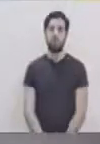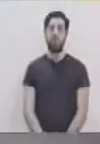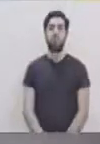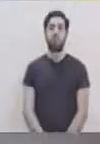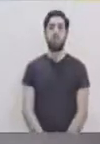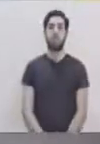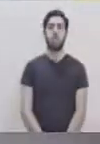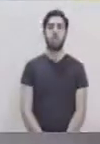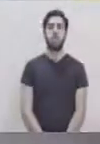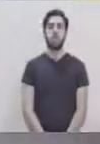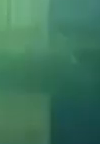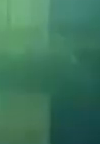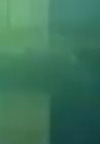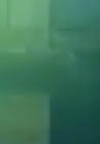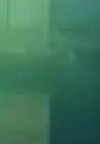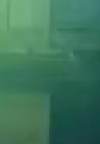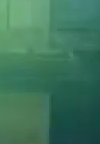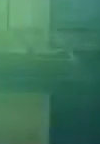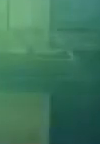Guatemala no se detiene.